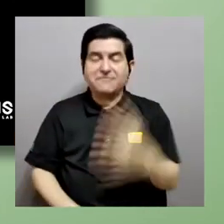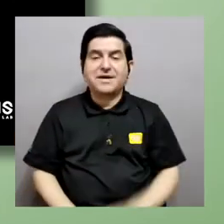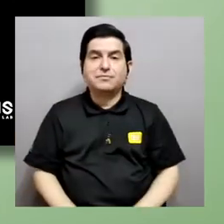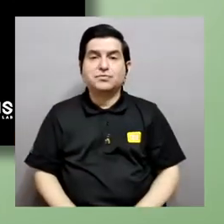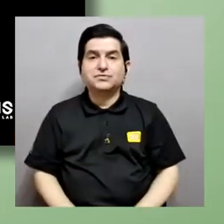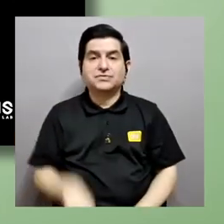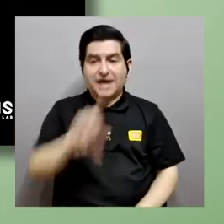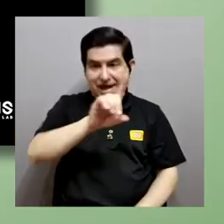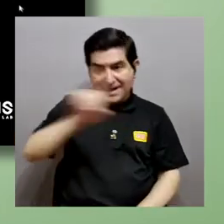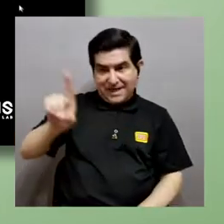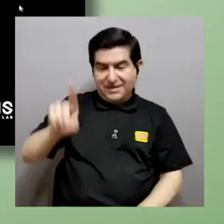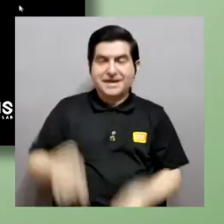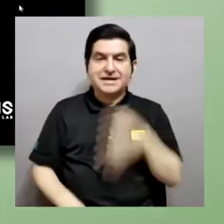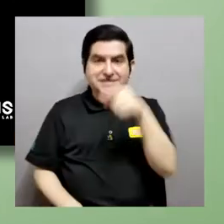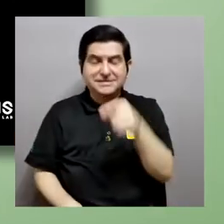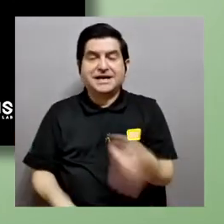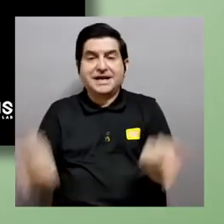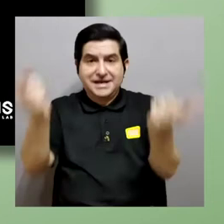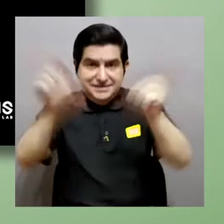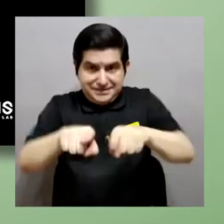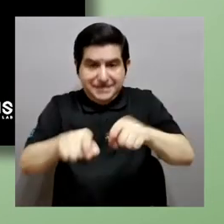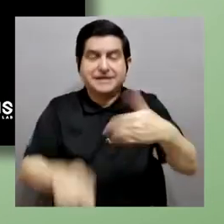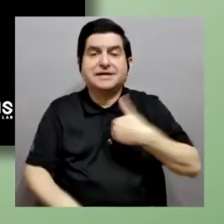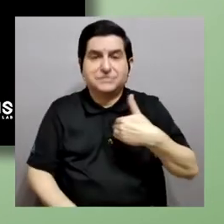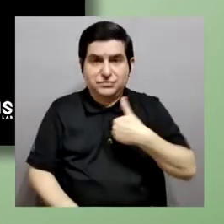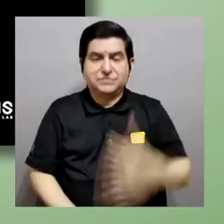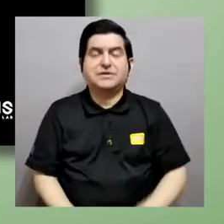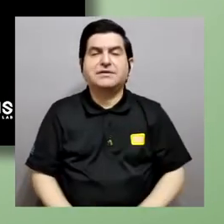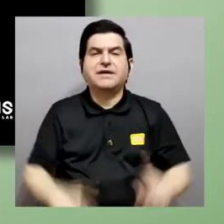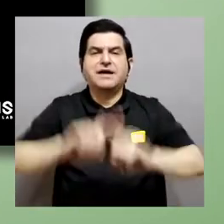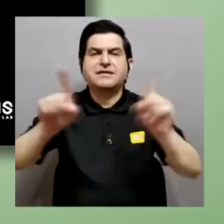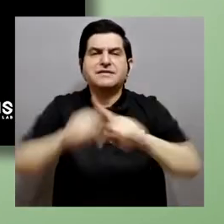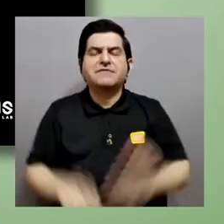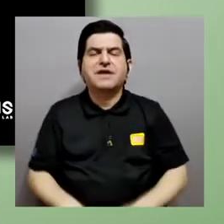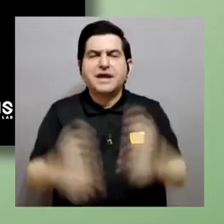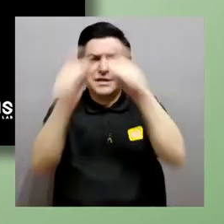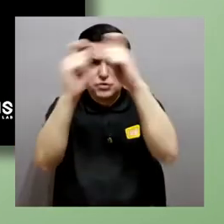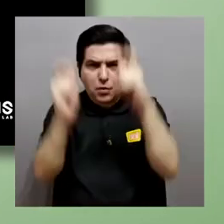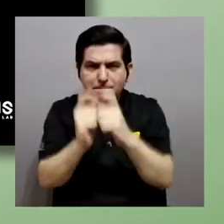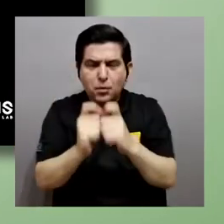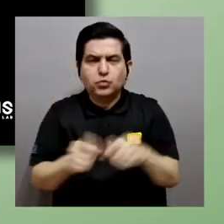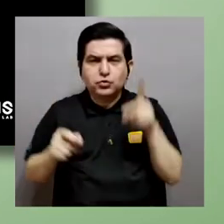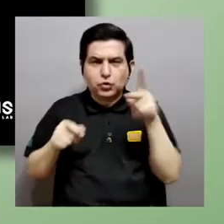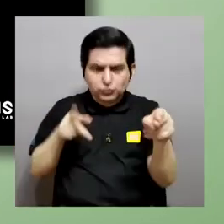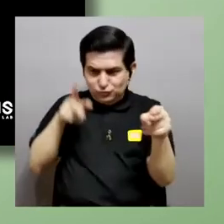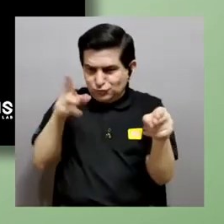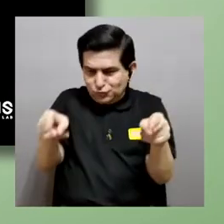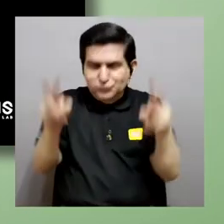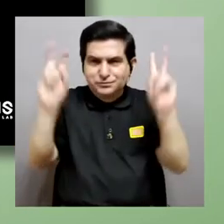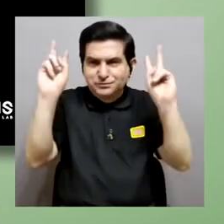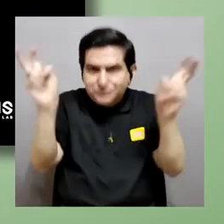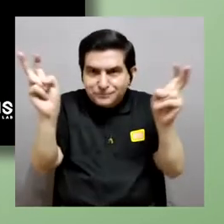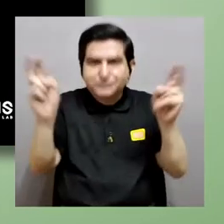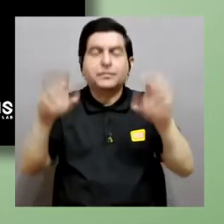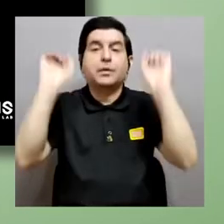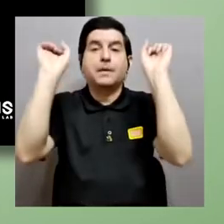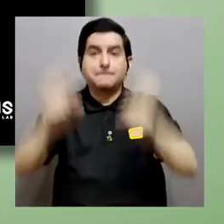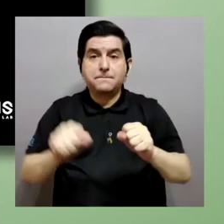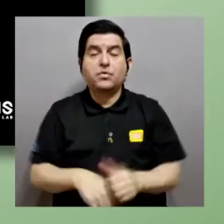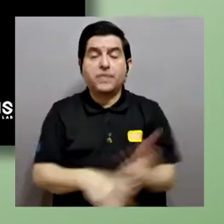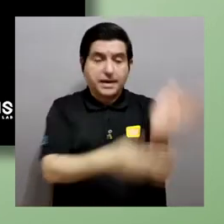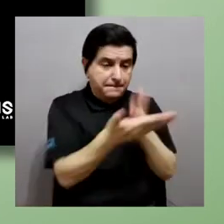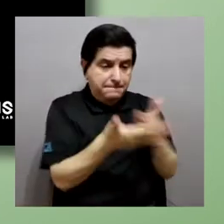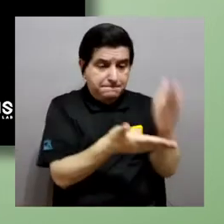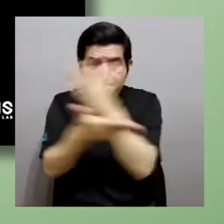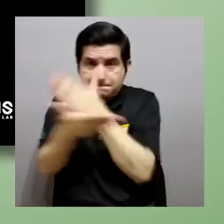Esta poliproteasa tiene básicamente varios puntos de corte donde debe ser cortada para que los segmentos con una